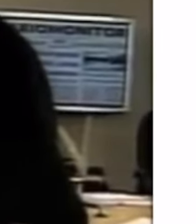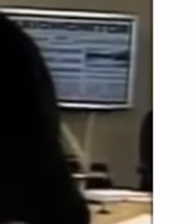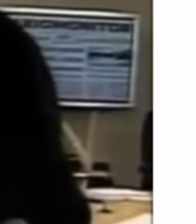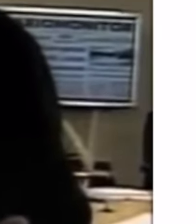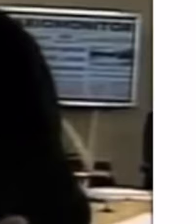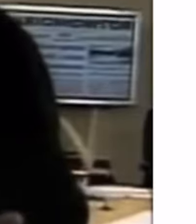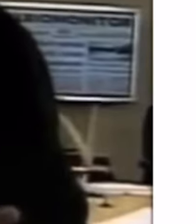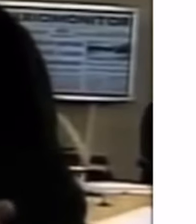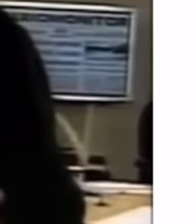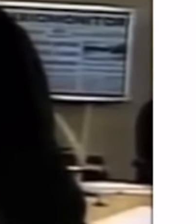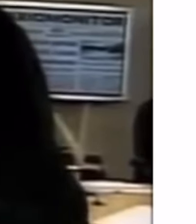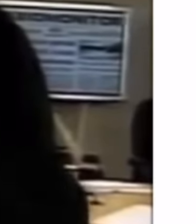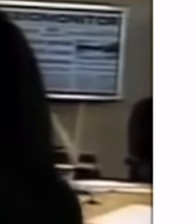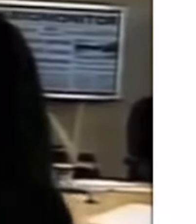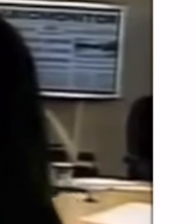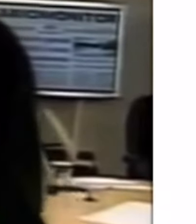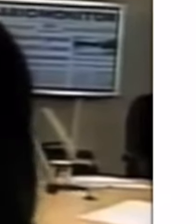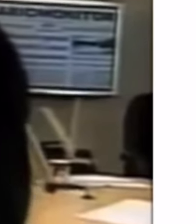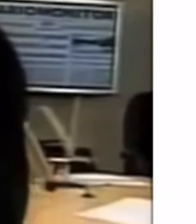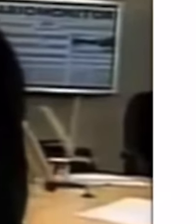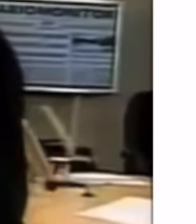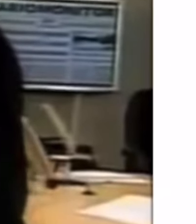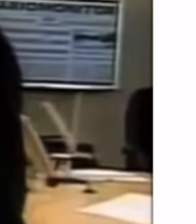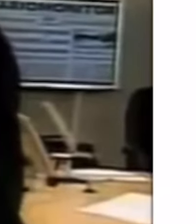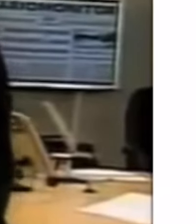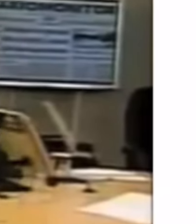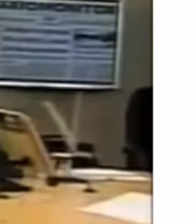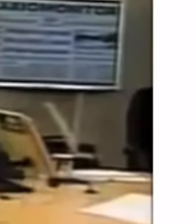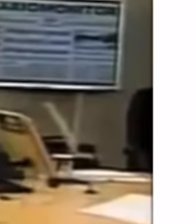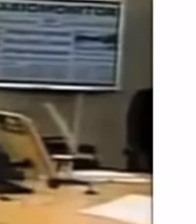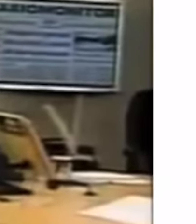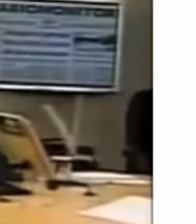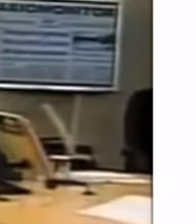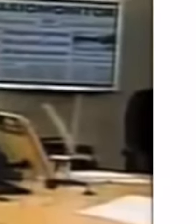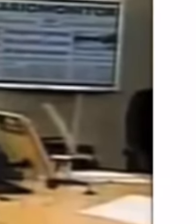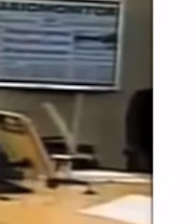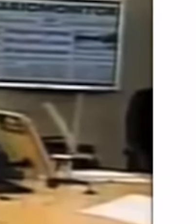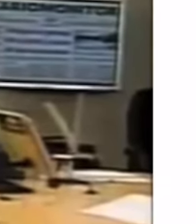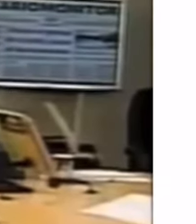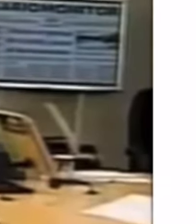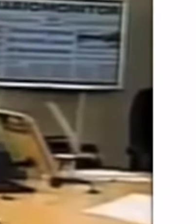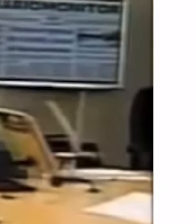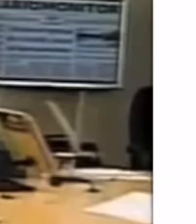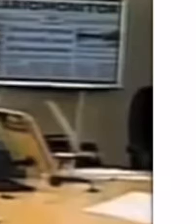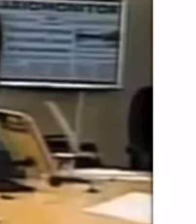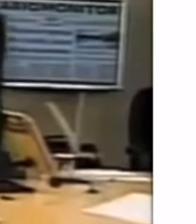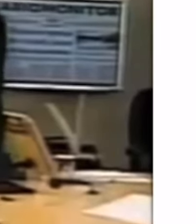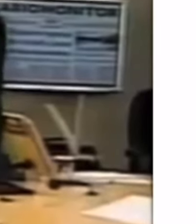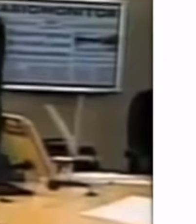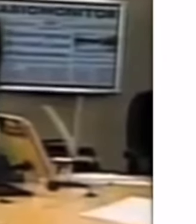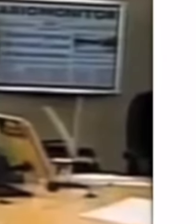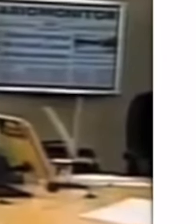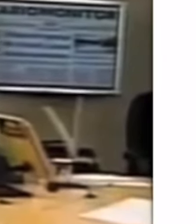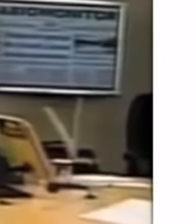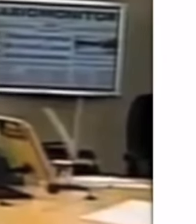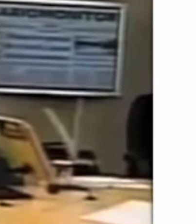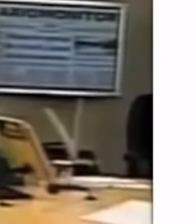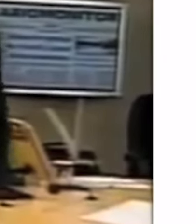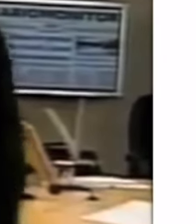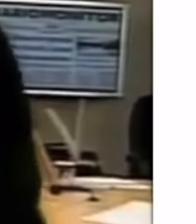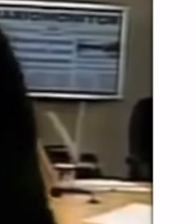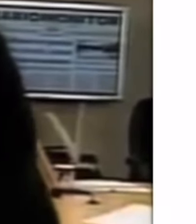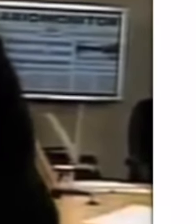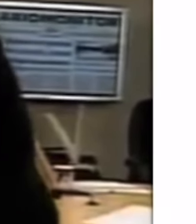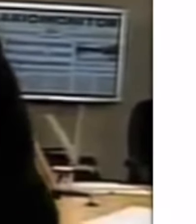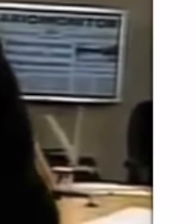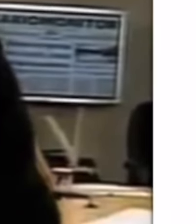O es una industria donde pueden ver que le están haciendo algo a uno de sus afiliados